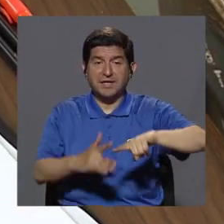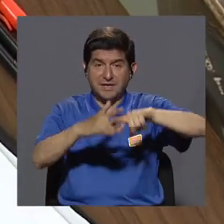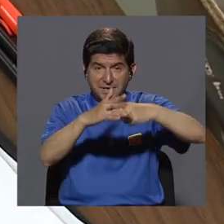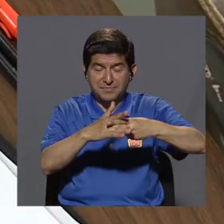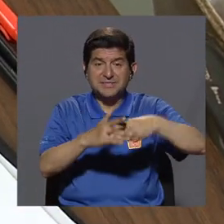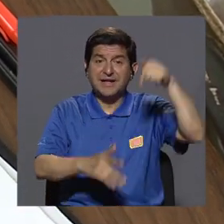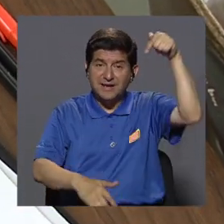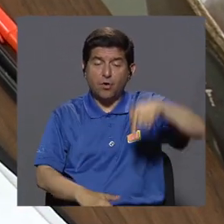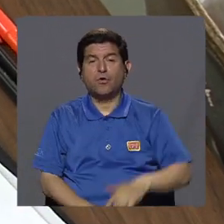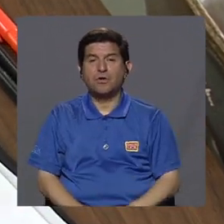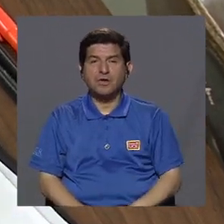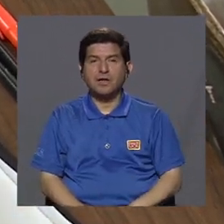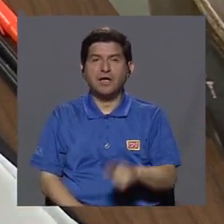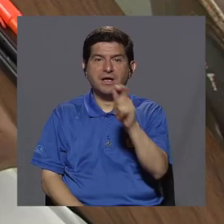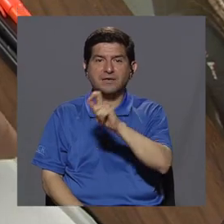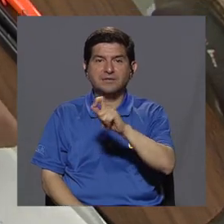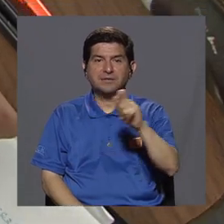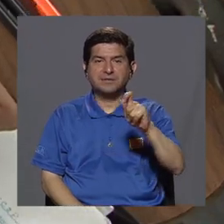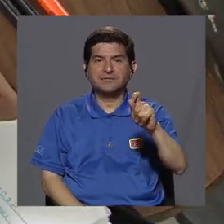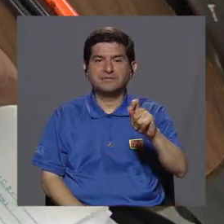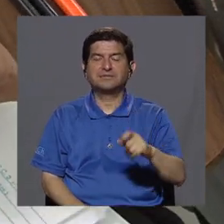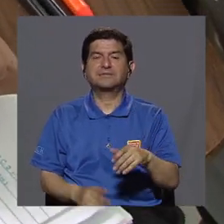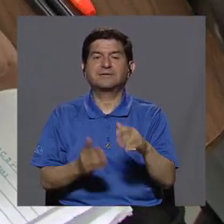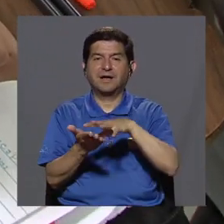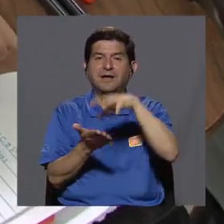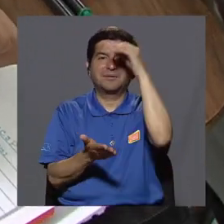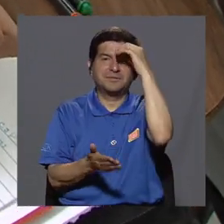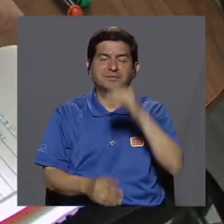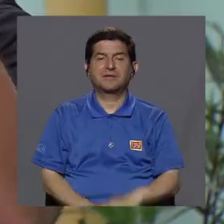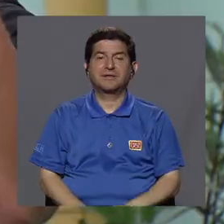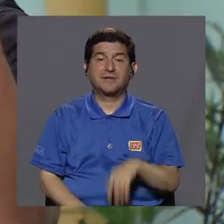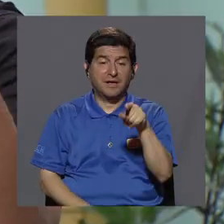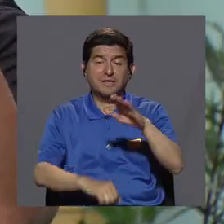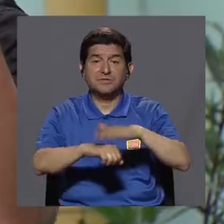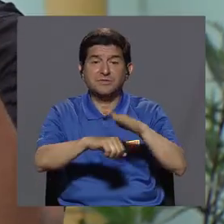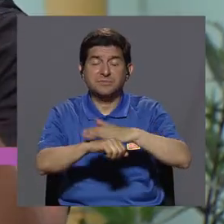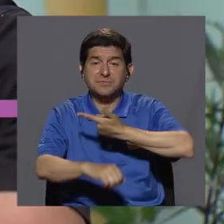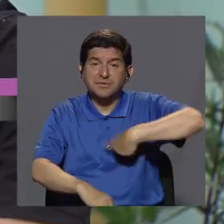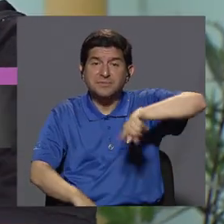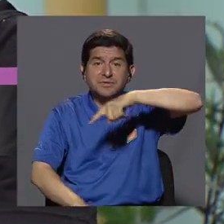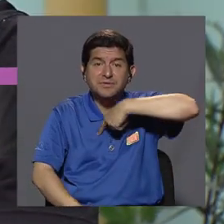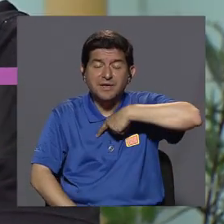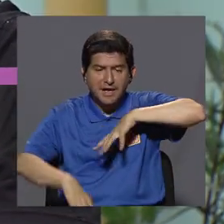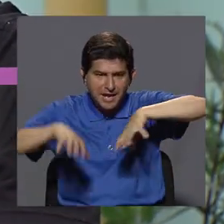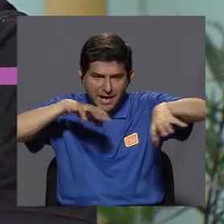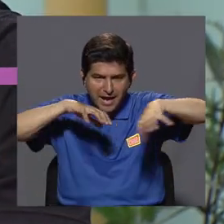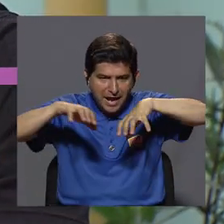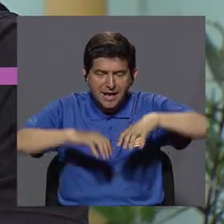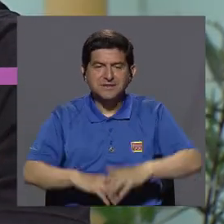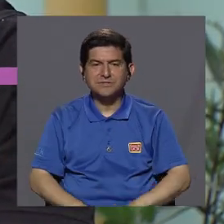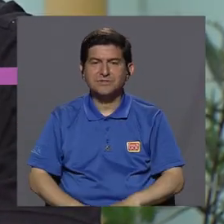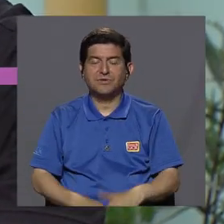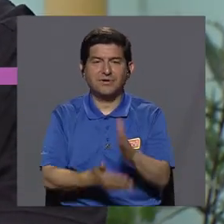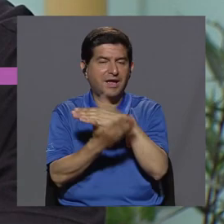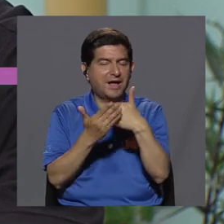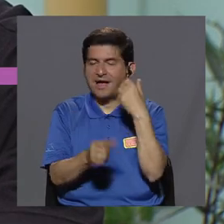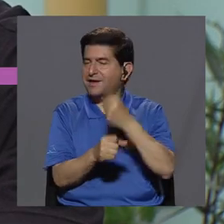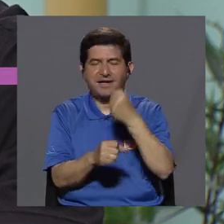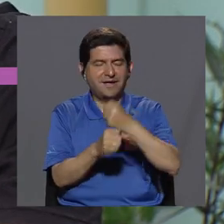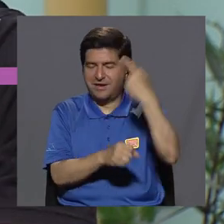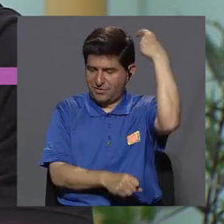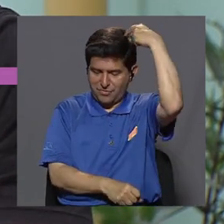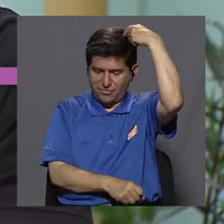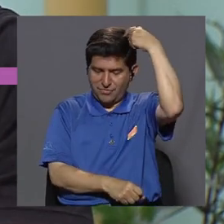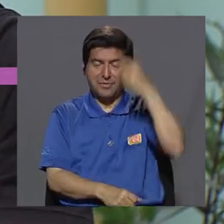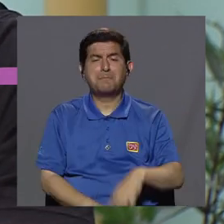empezar desde el día de hoy es empezar a escribir con una mano izquierda. ¿Por qué? Porque eso nos empieza a generar acciones en el lado en que no trabajamos.